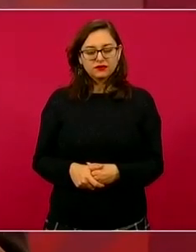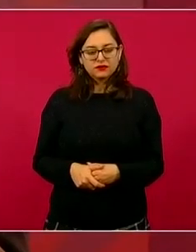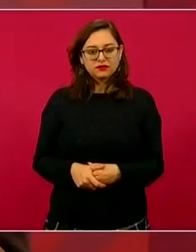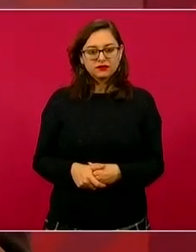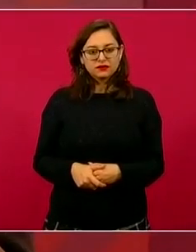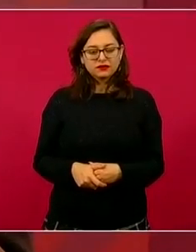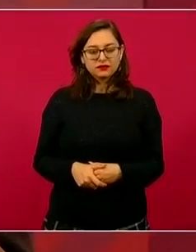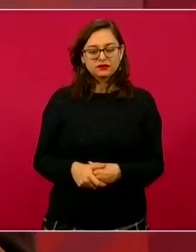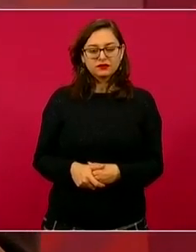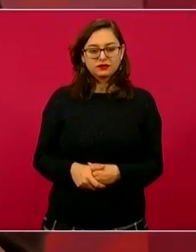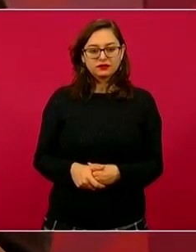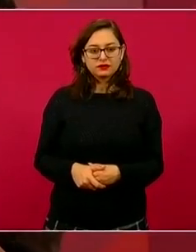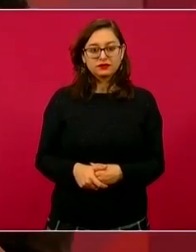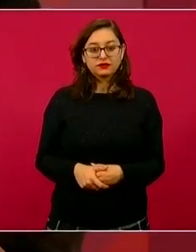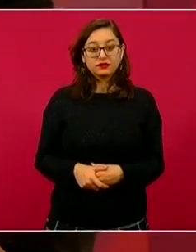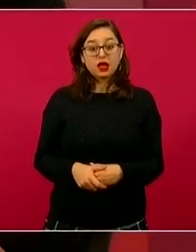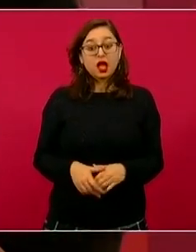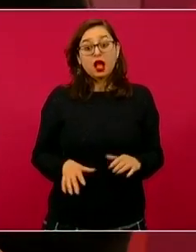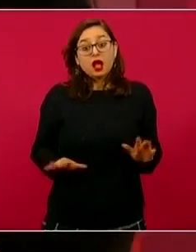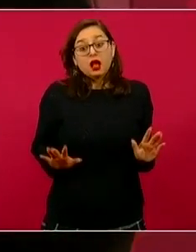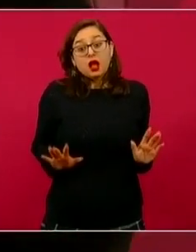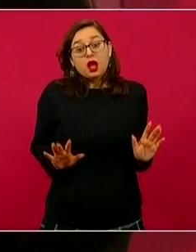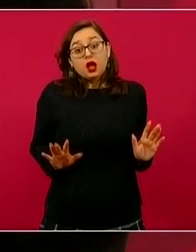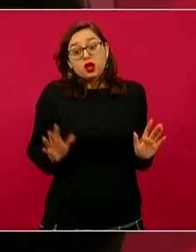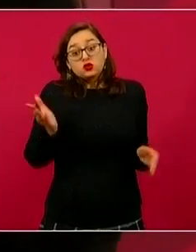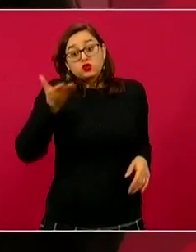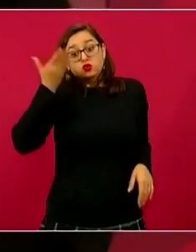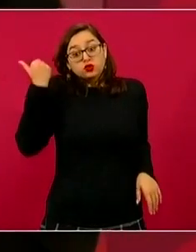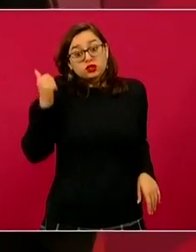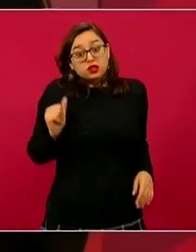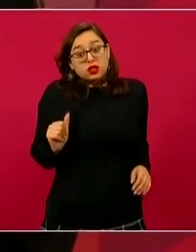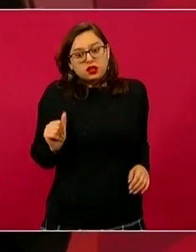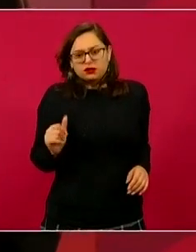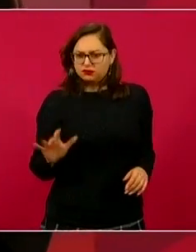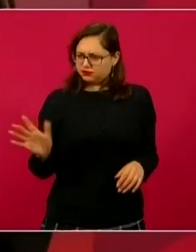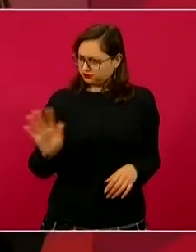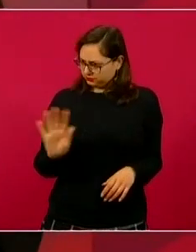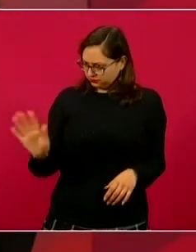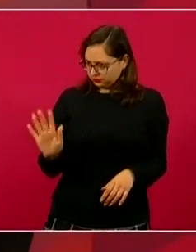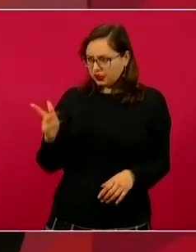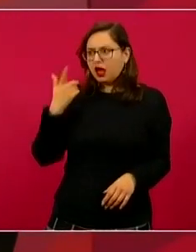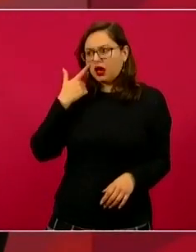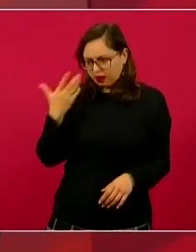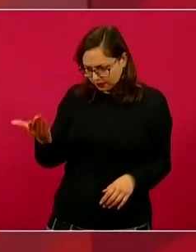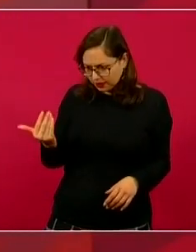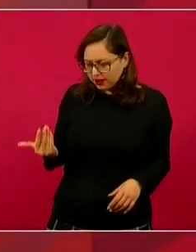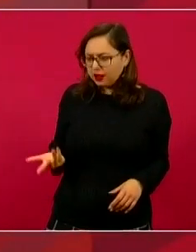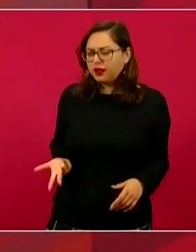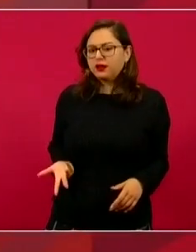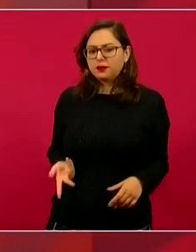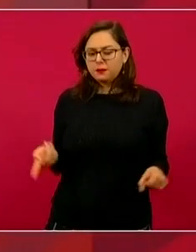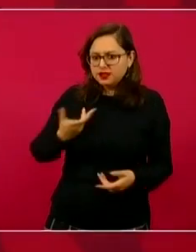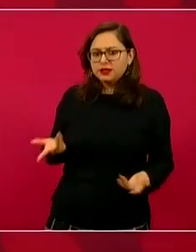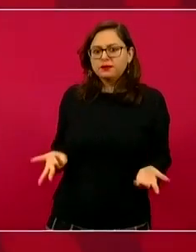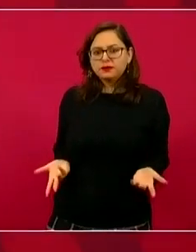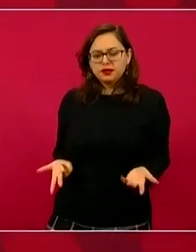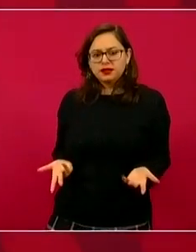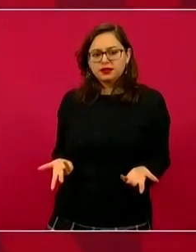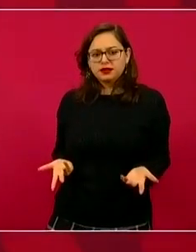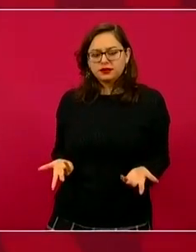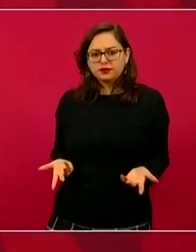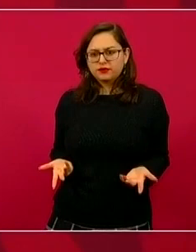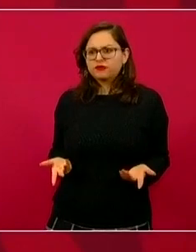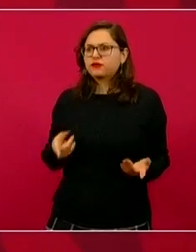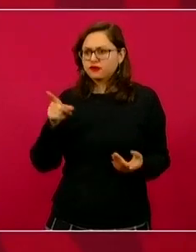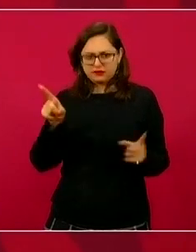No es nada más decir no sabía, no. A ver, ¿qué sucedió? A ver, ¿qué pasó? ¿Cómo